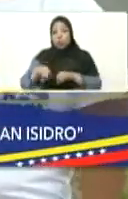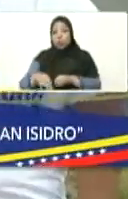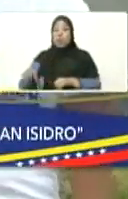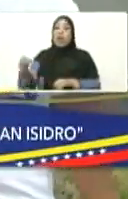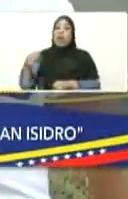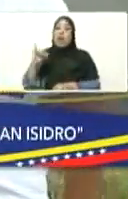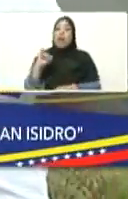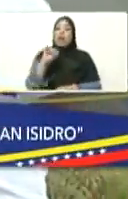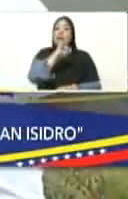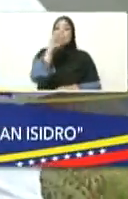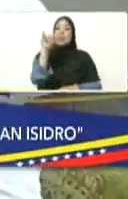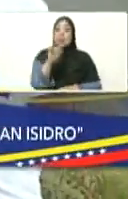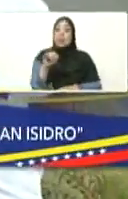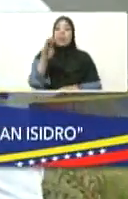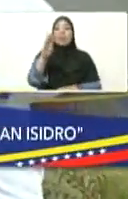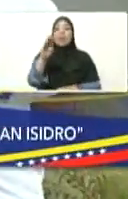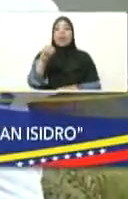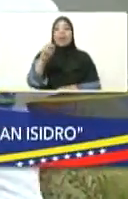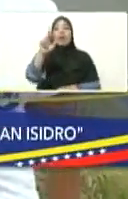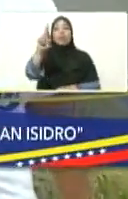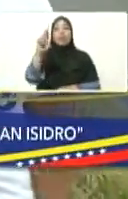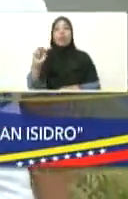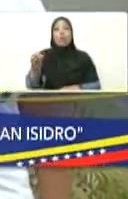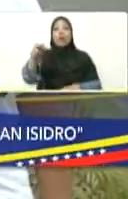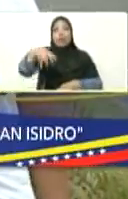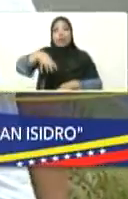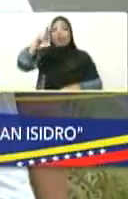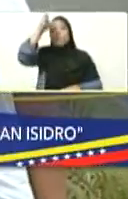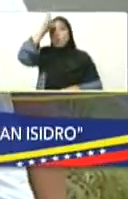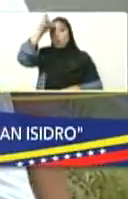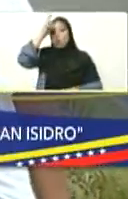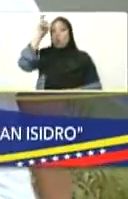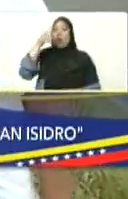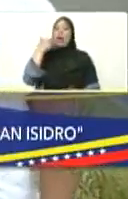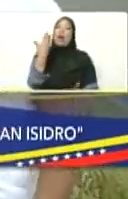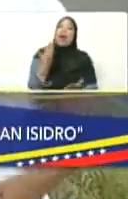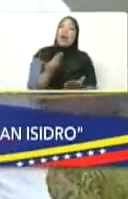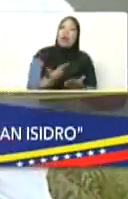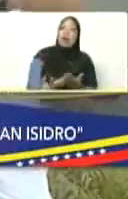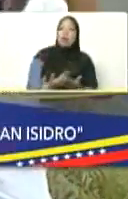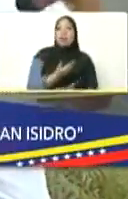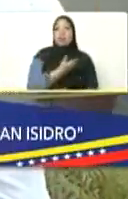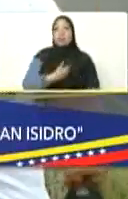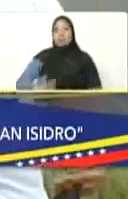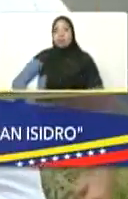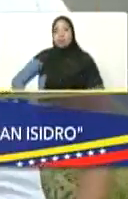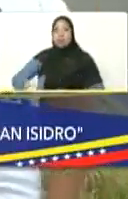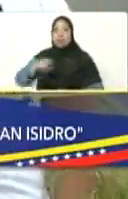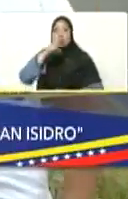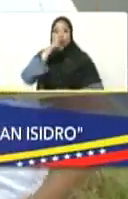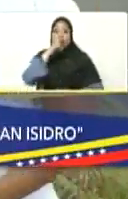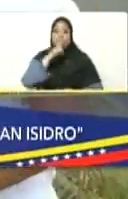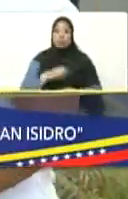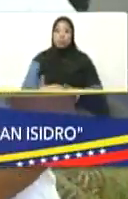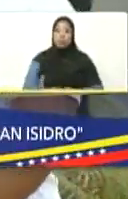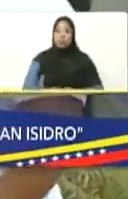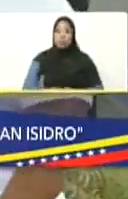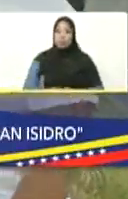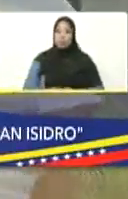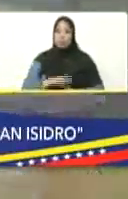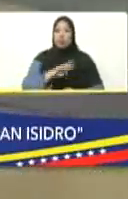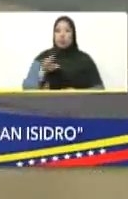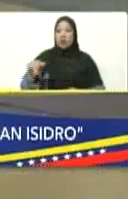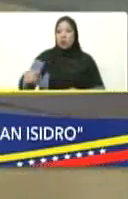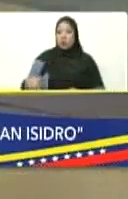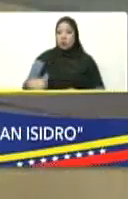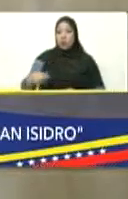Monseñor Iturriza del Estado Falcón. Primeramente darle gracias a Dios, presidente, a usted, a nuestro gobernador